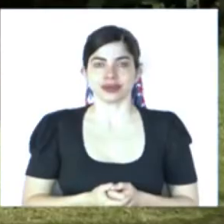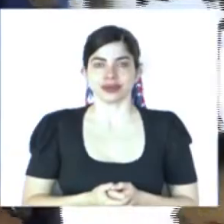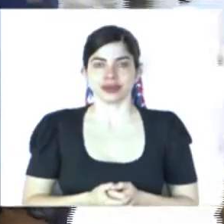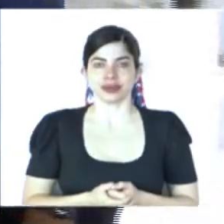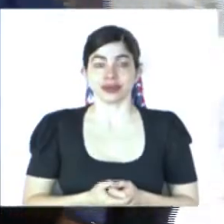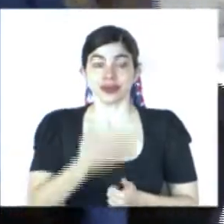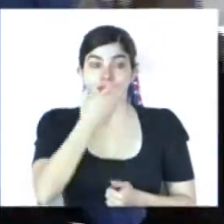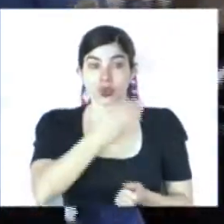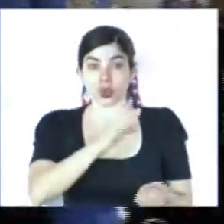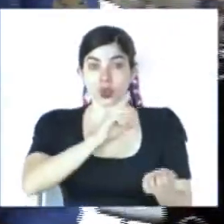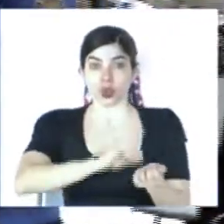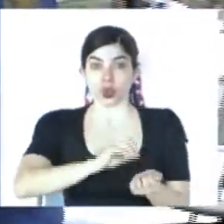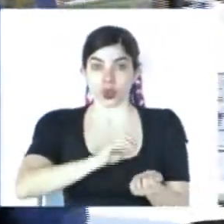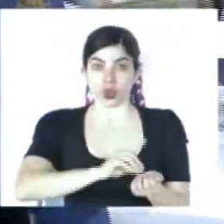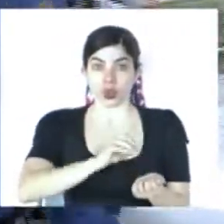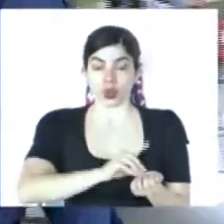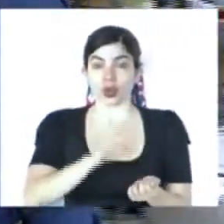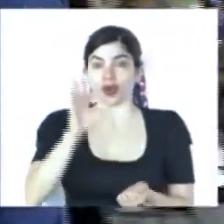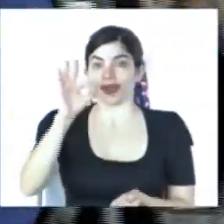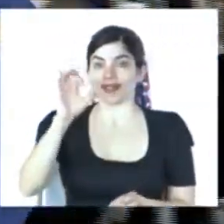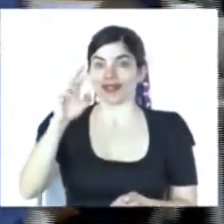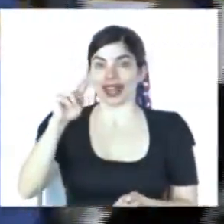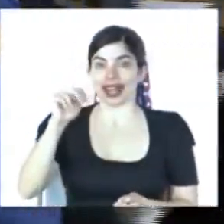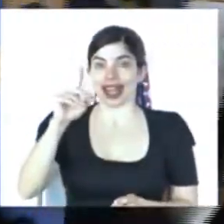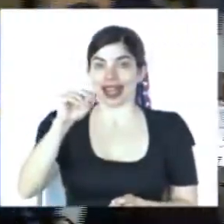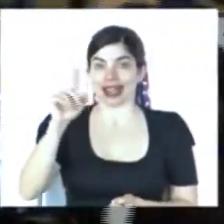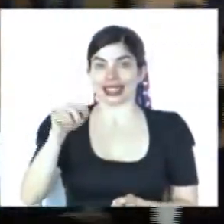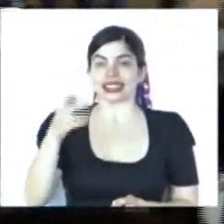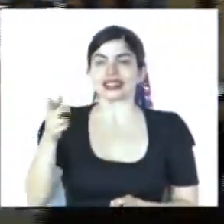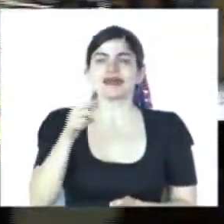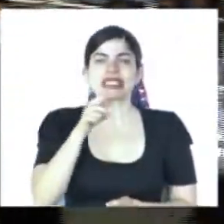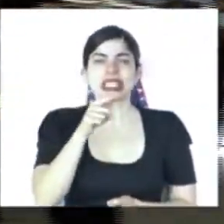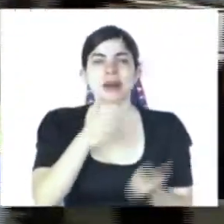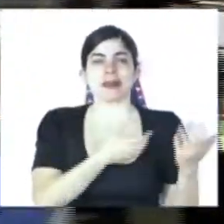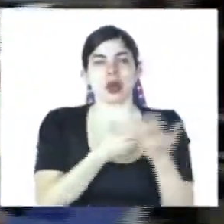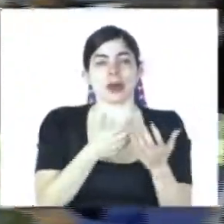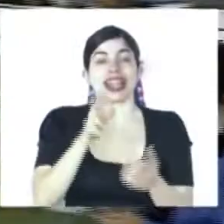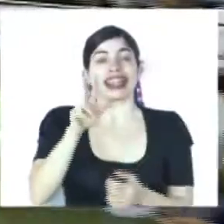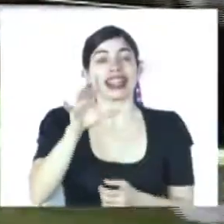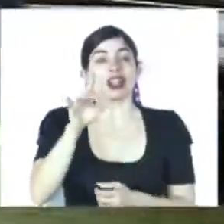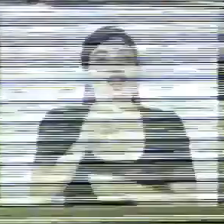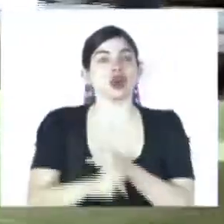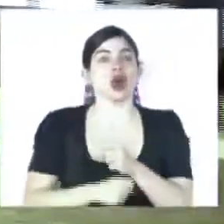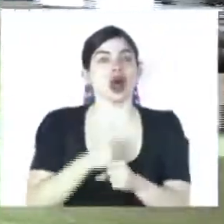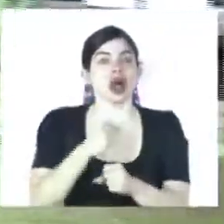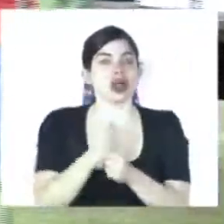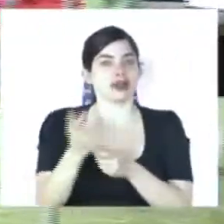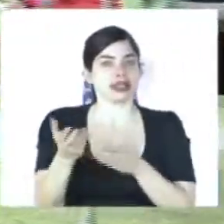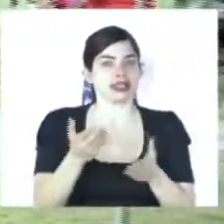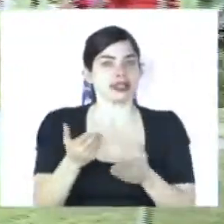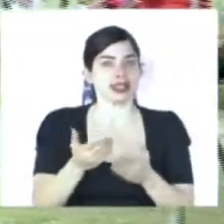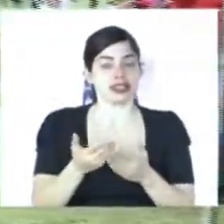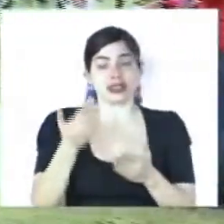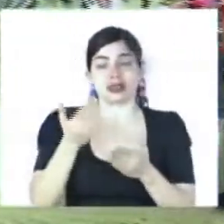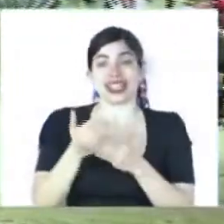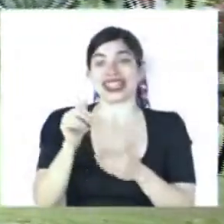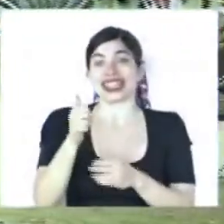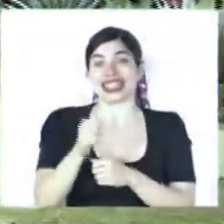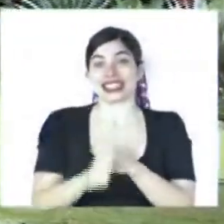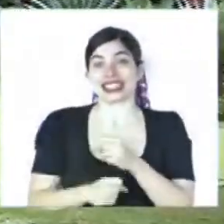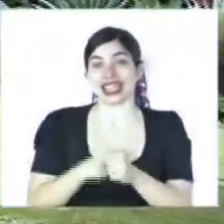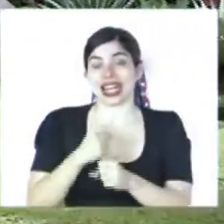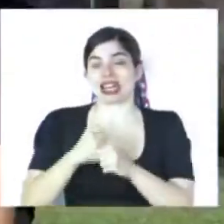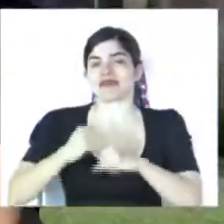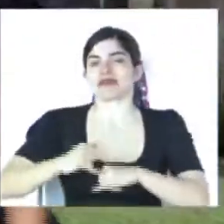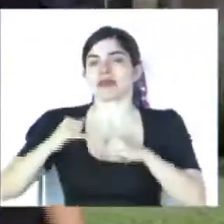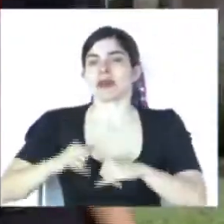El doctor Fernández es bombero con 38 años de servicio los últimos 10 como bombero permanente